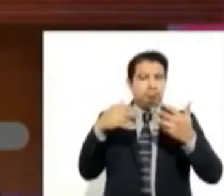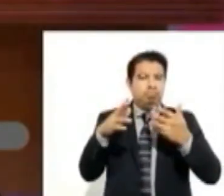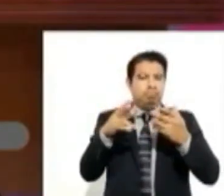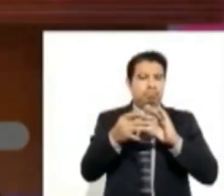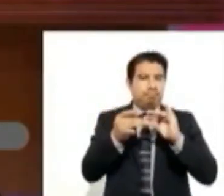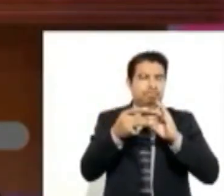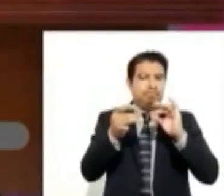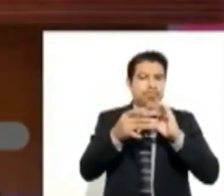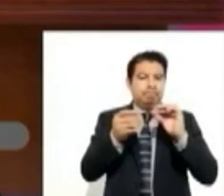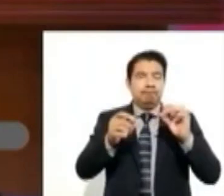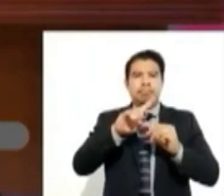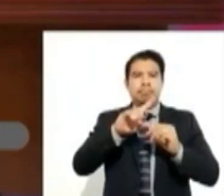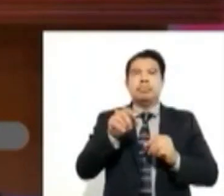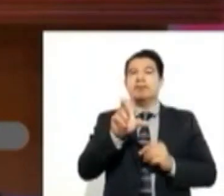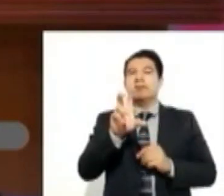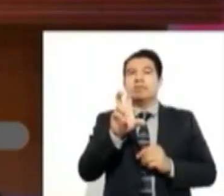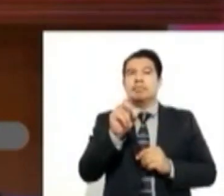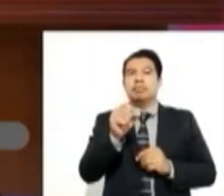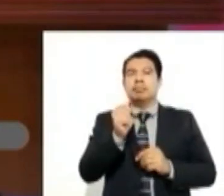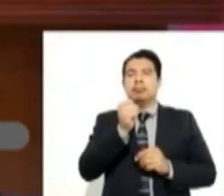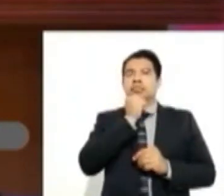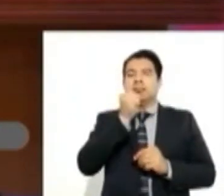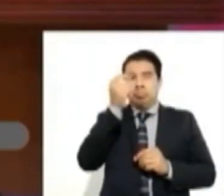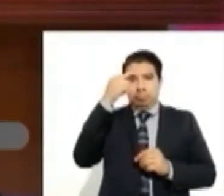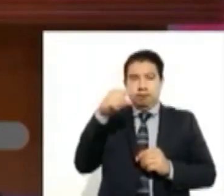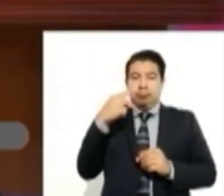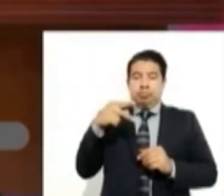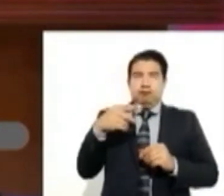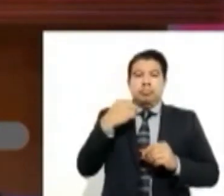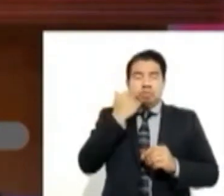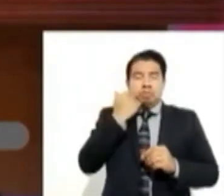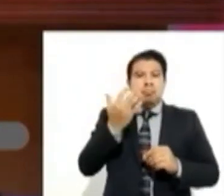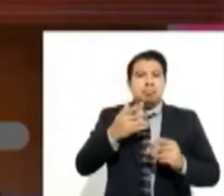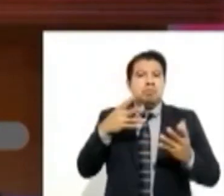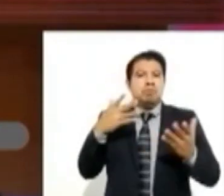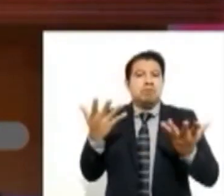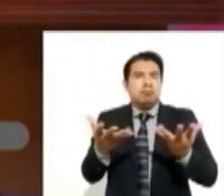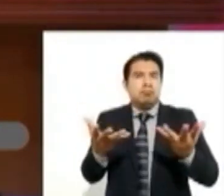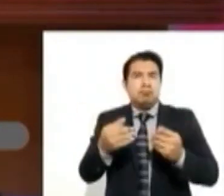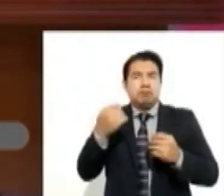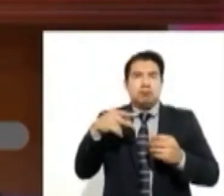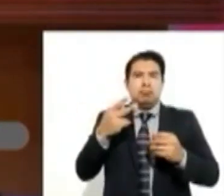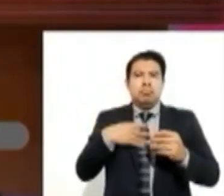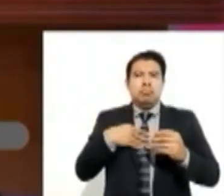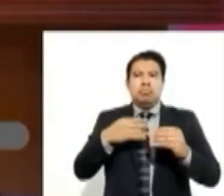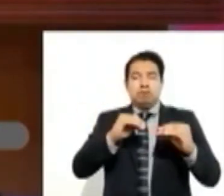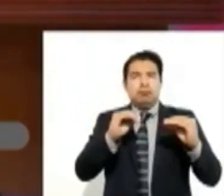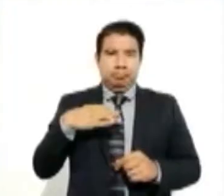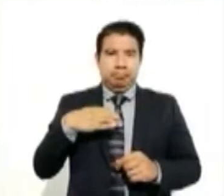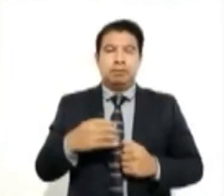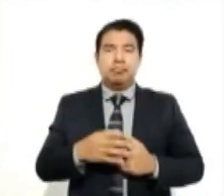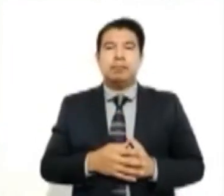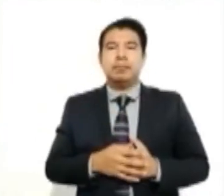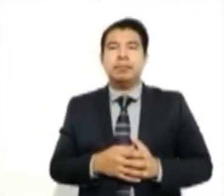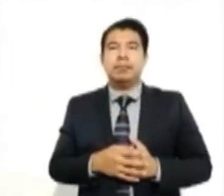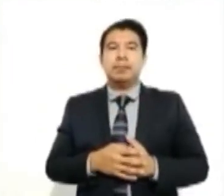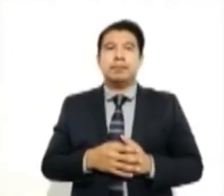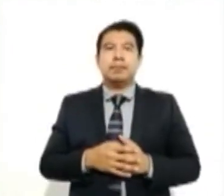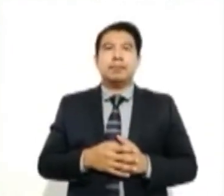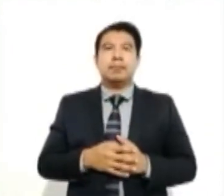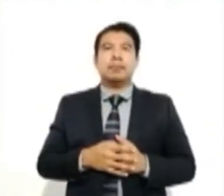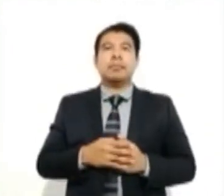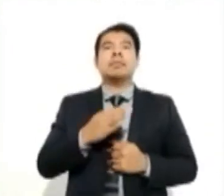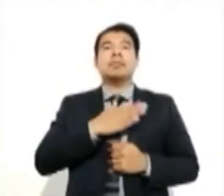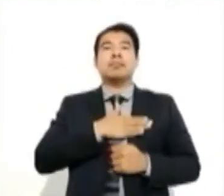resultar lo contrario. Sin embargo, si un sector interesado en proponer que esto sea obligatorio, podría hacerlo. Pero no han